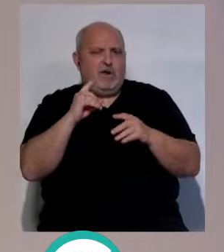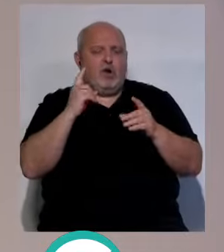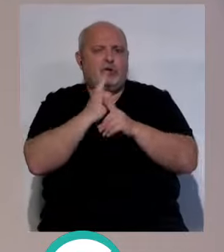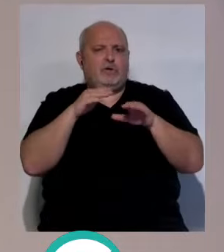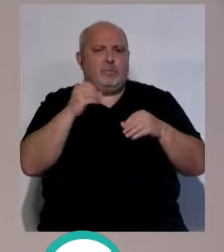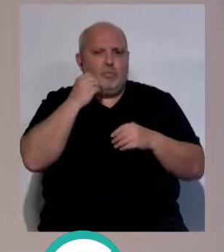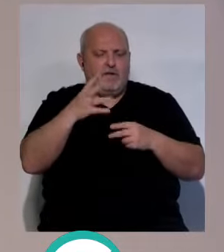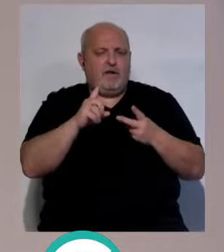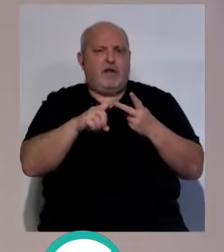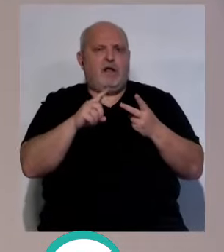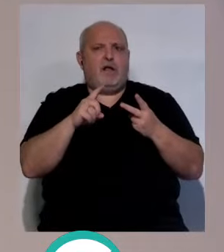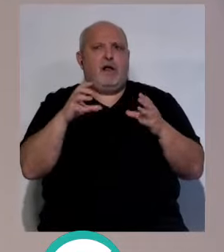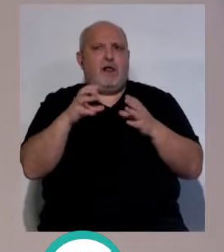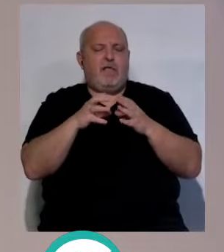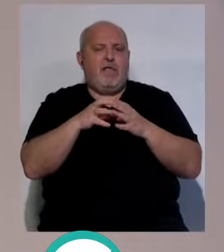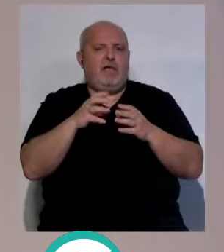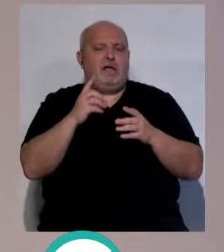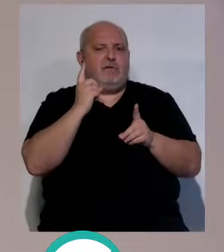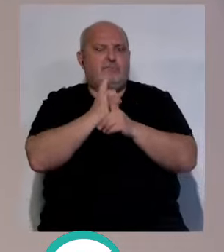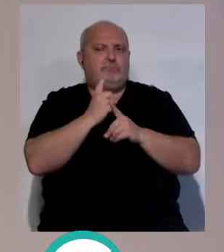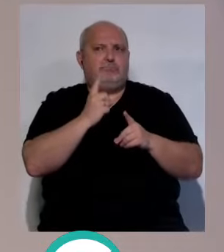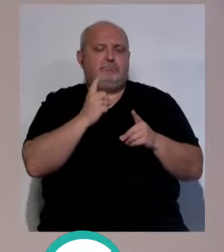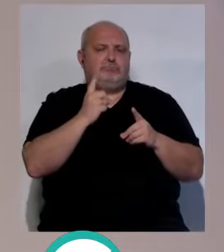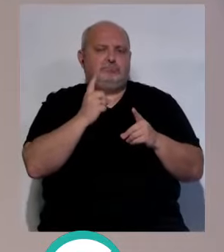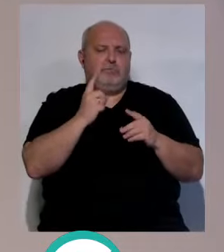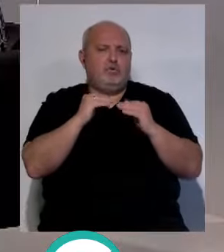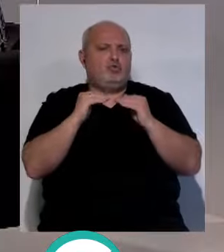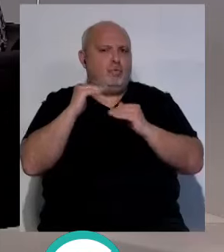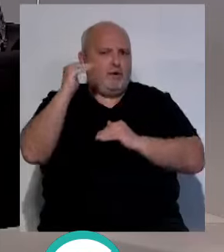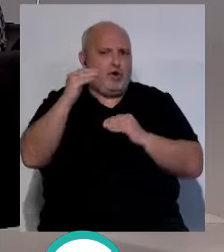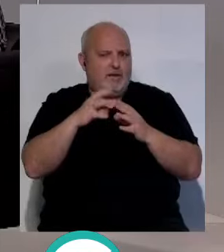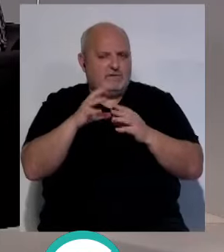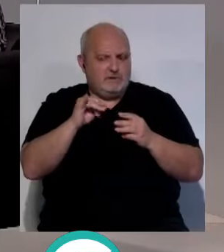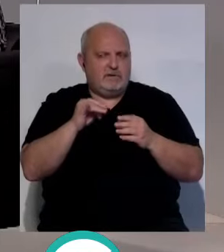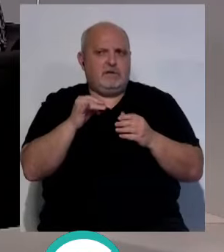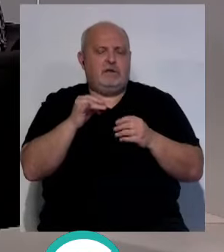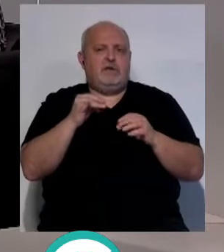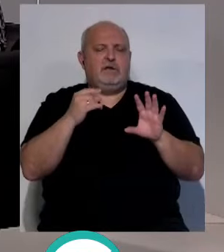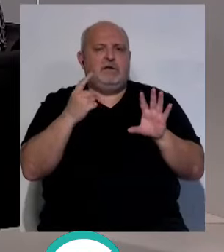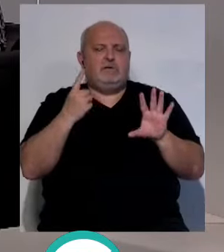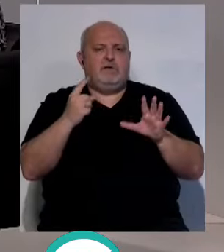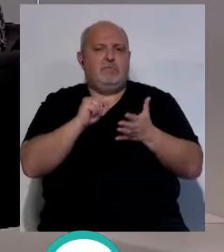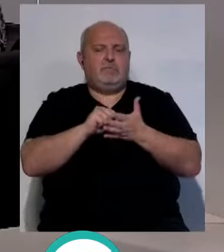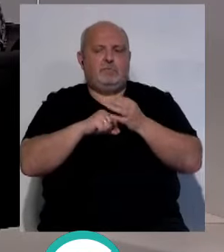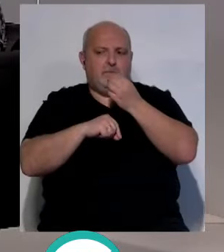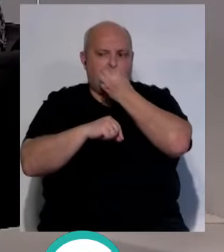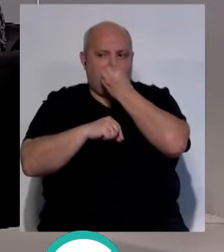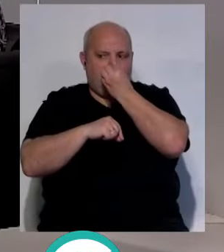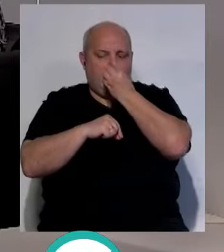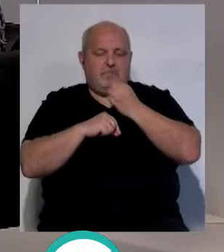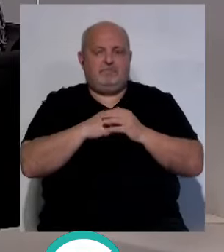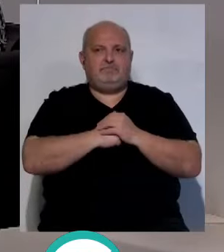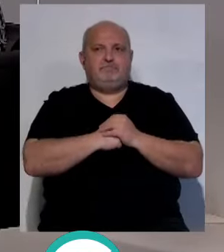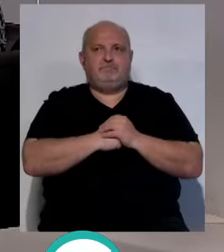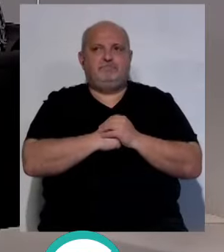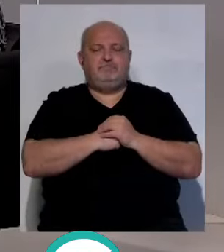partido. Contra Granada, el Cádiz fue muy superior a Granada. Se ganó, fueron seis puntos muy importantes. Pero, claro,